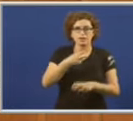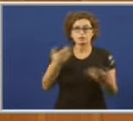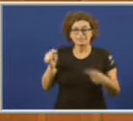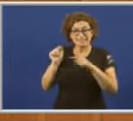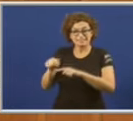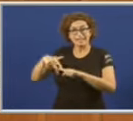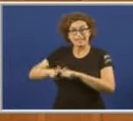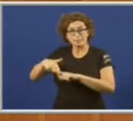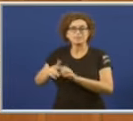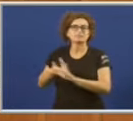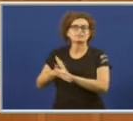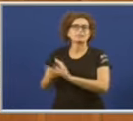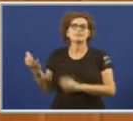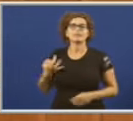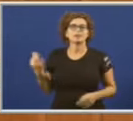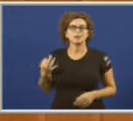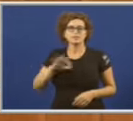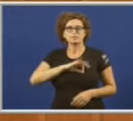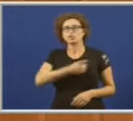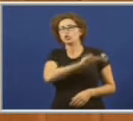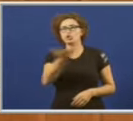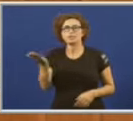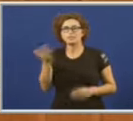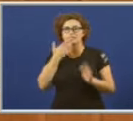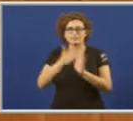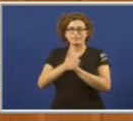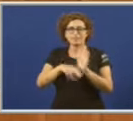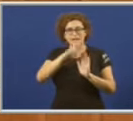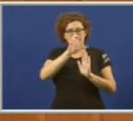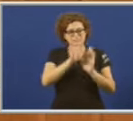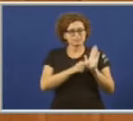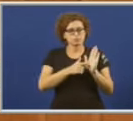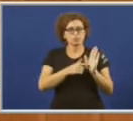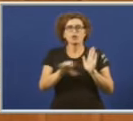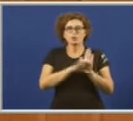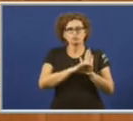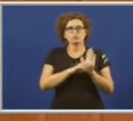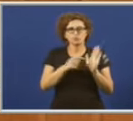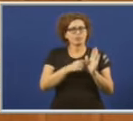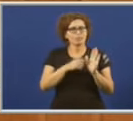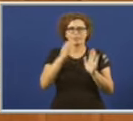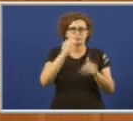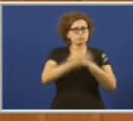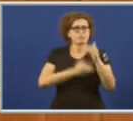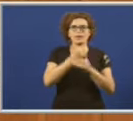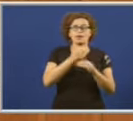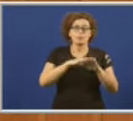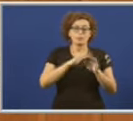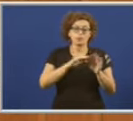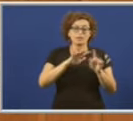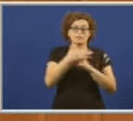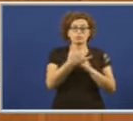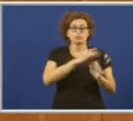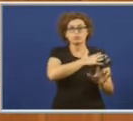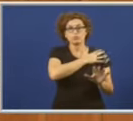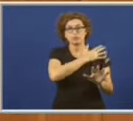señorías pasa irremediávelmente por superar o actual marco estatutario e constitucional un marco que despois de todo o